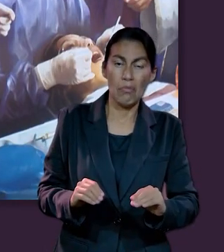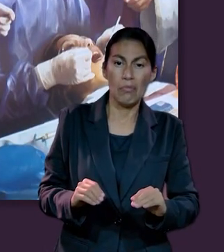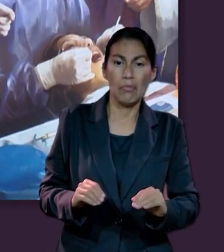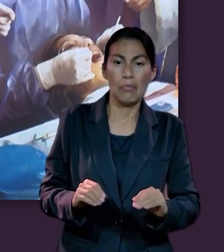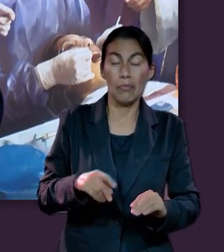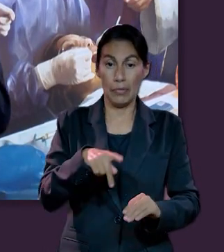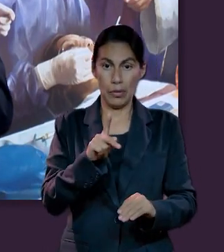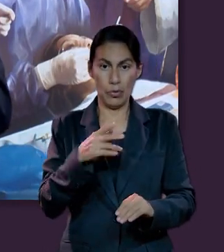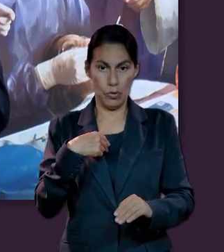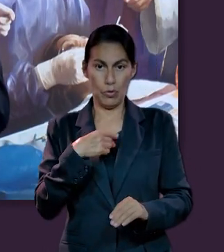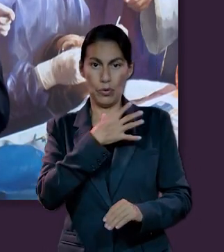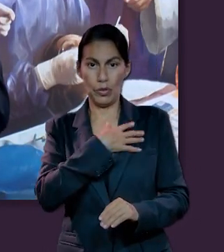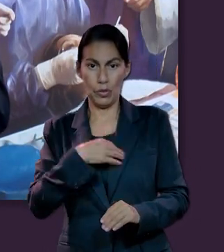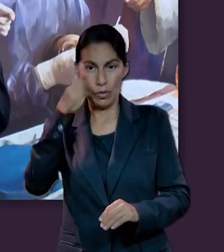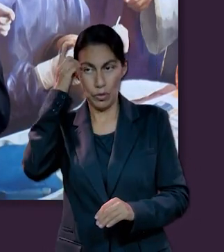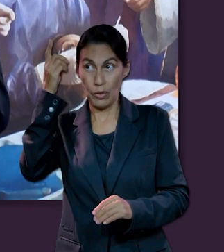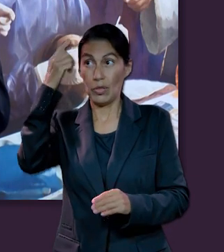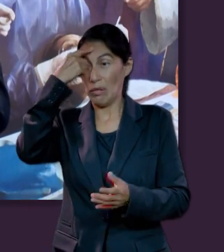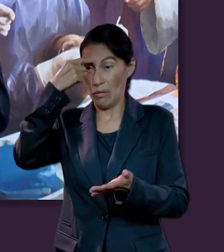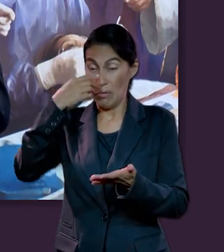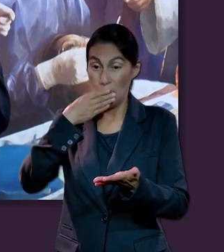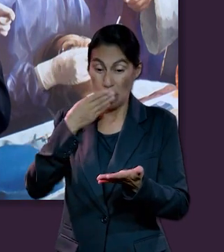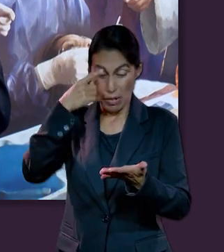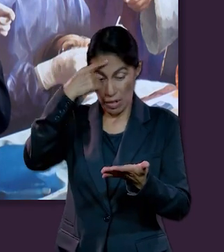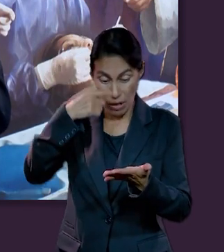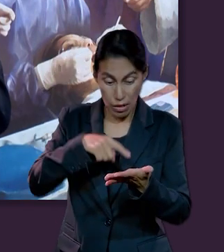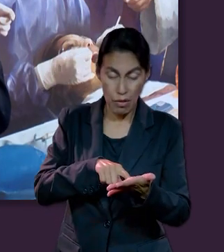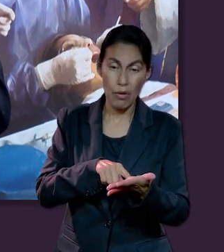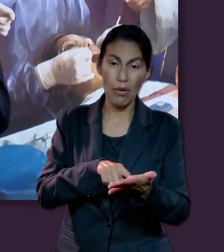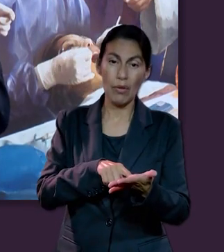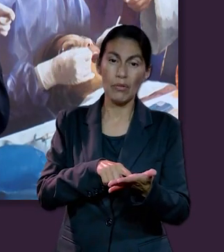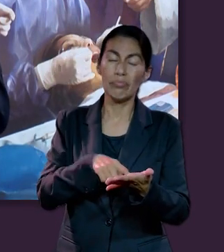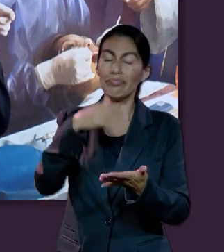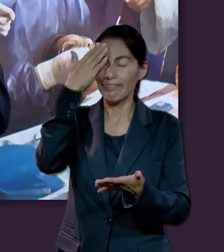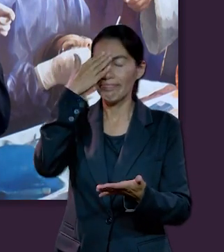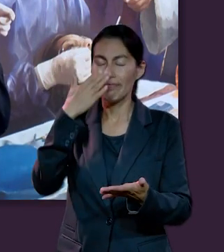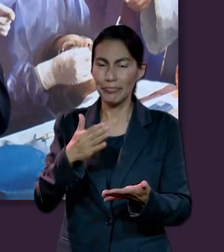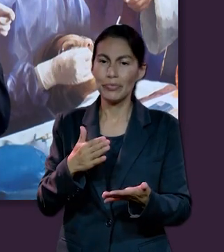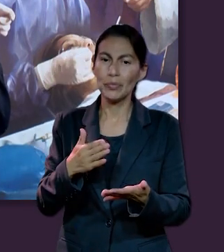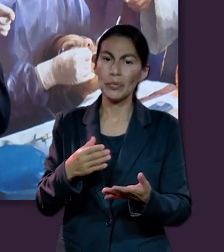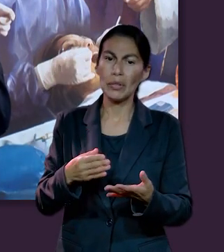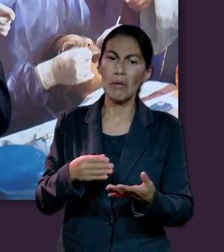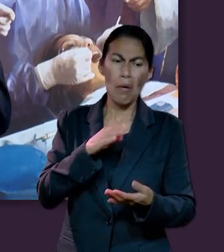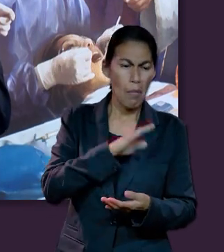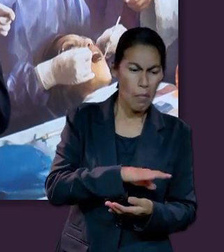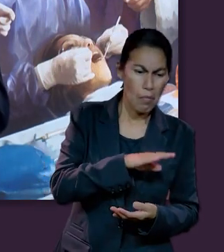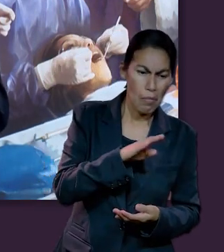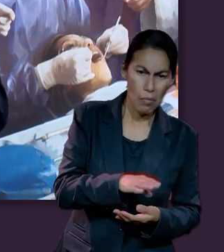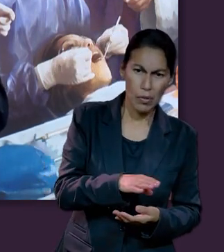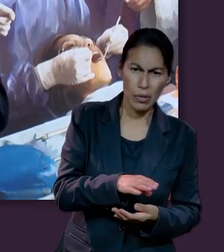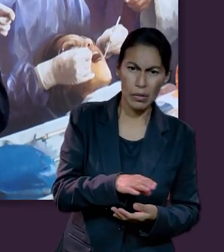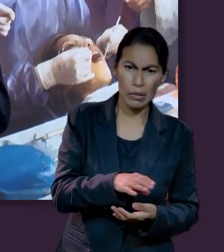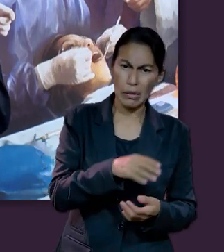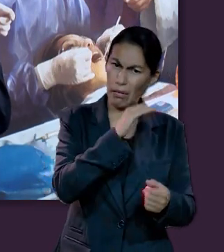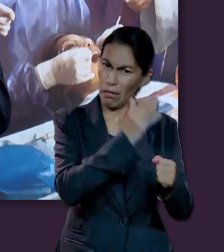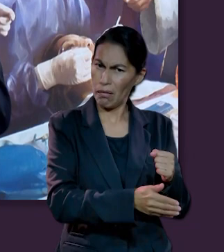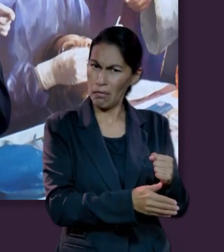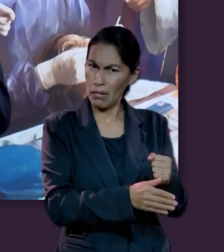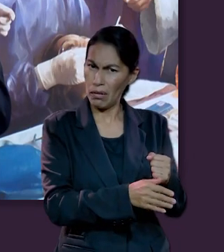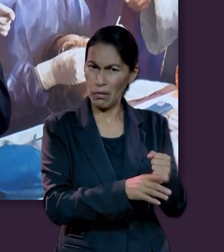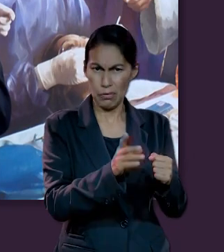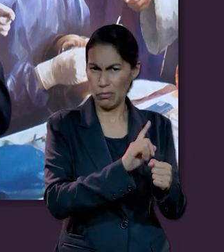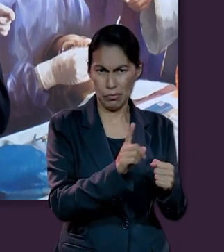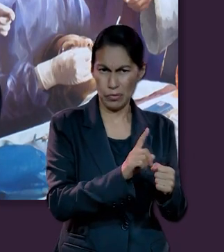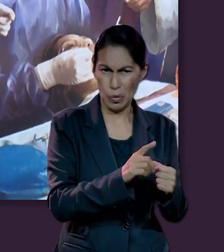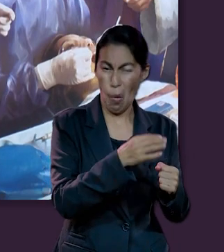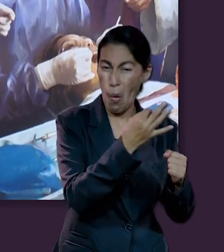como hijo de Dios, como creyente en la palabra, sabemos que la muerte no es necesariamente el